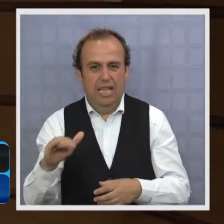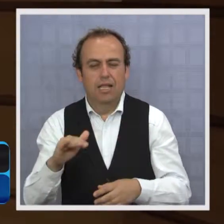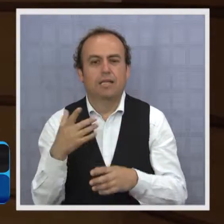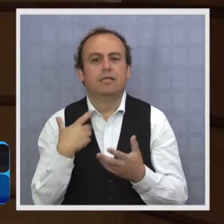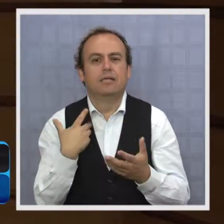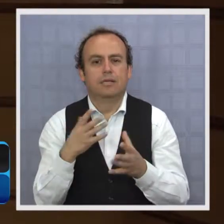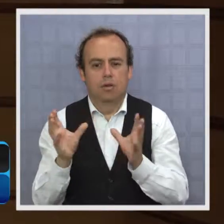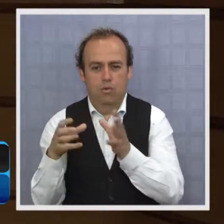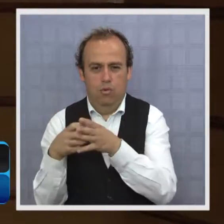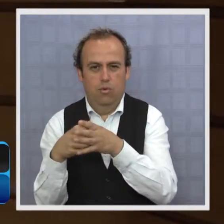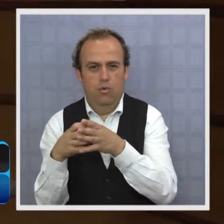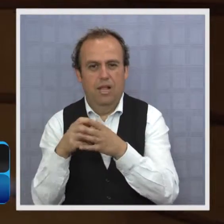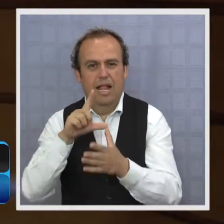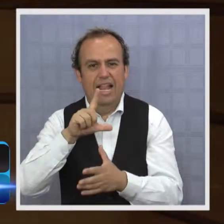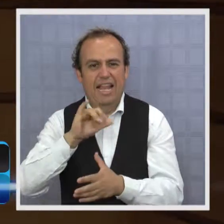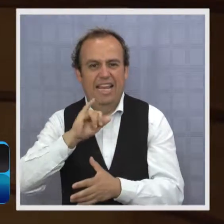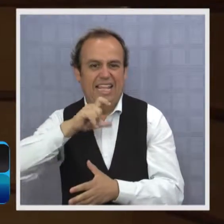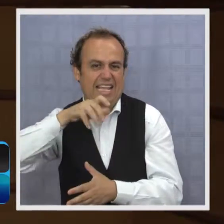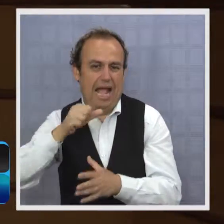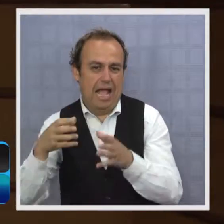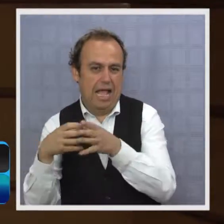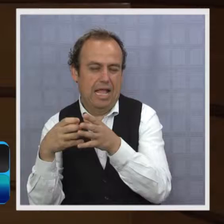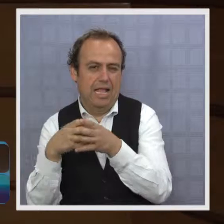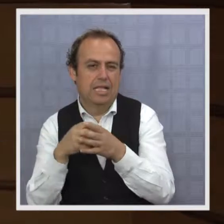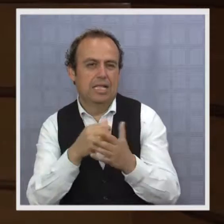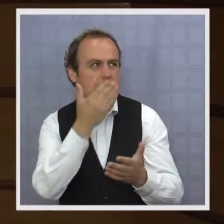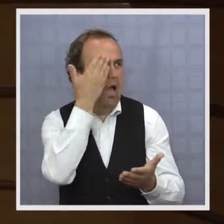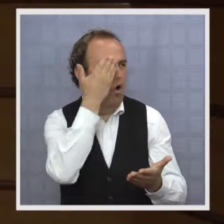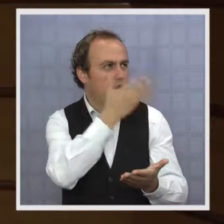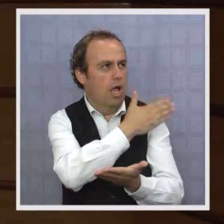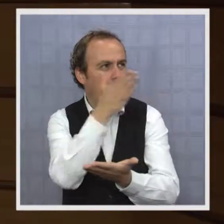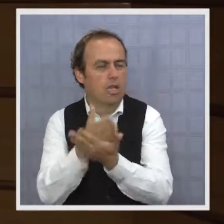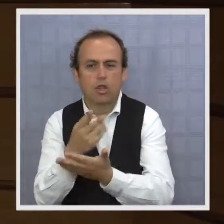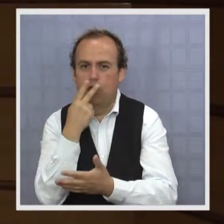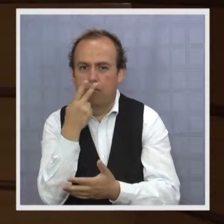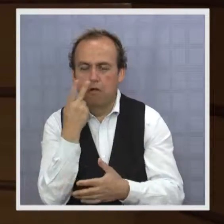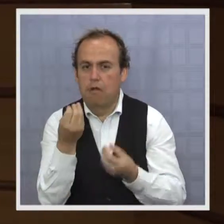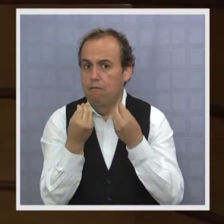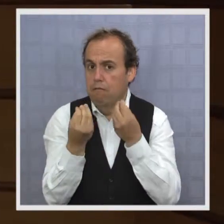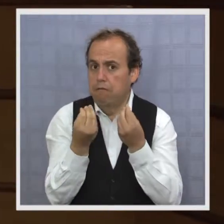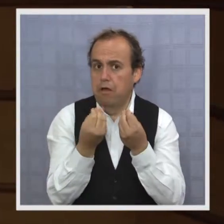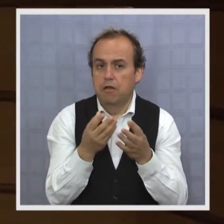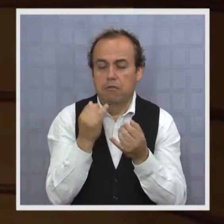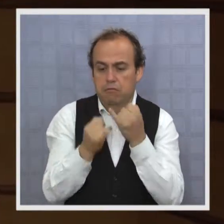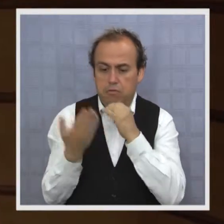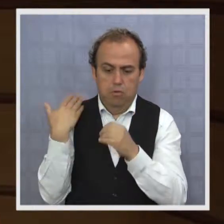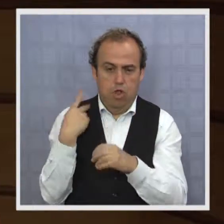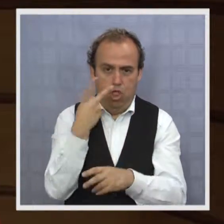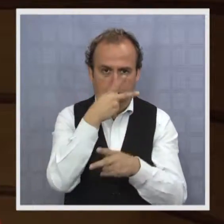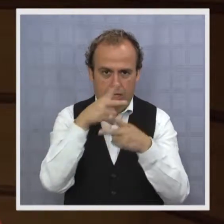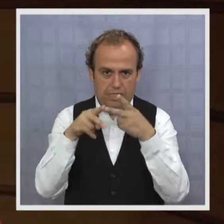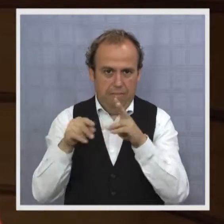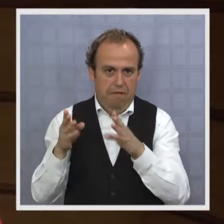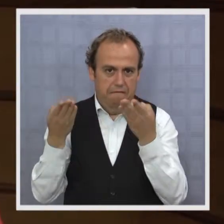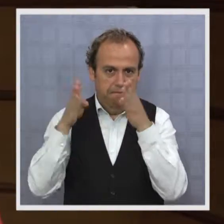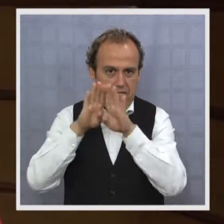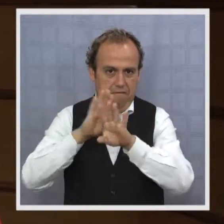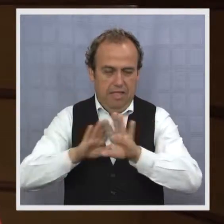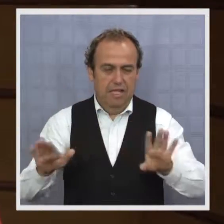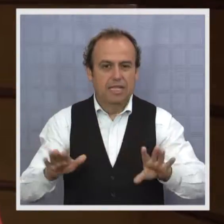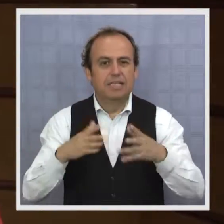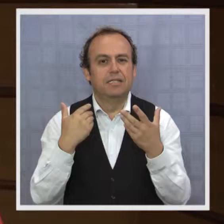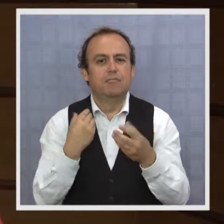de campeones. Jugaron partidos de hoy día que desde agosto hasta noviembre, hubo un cierre bien bueno hace como dos semanas atrás. Y